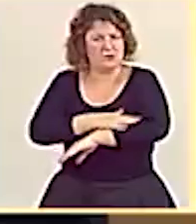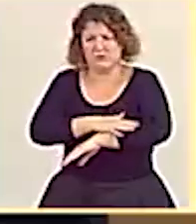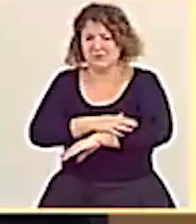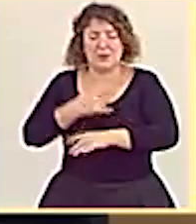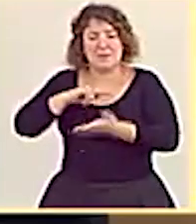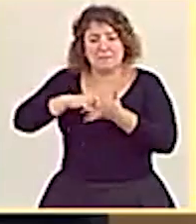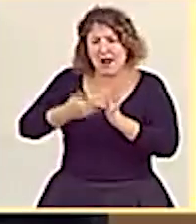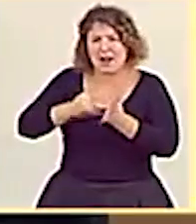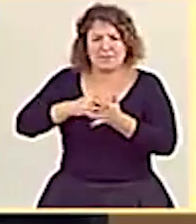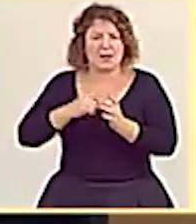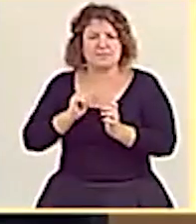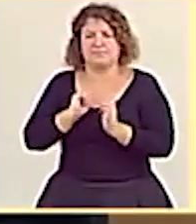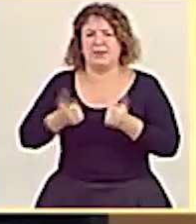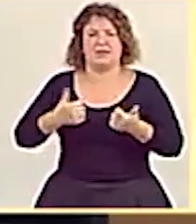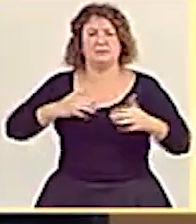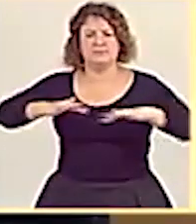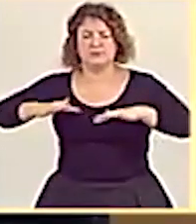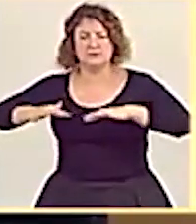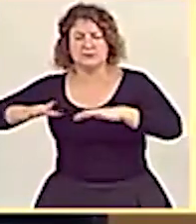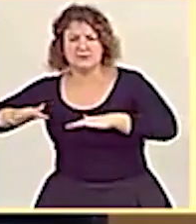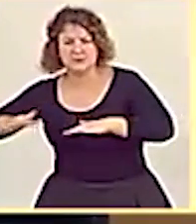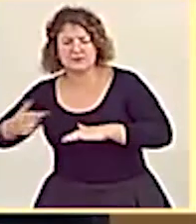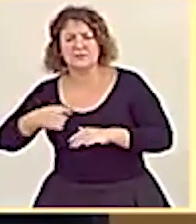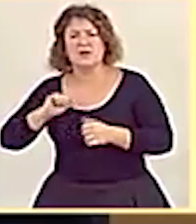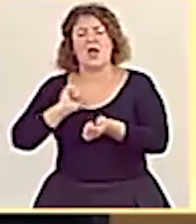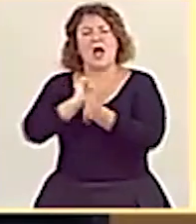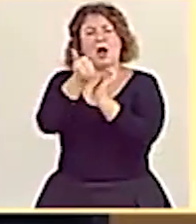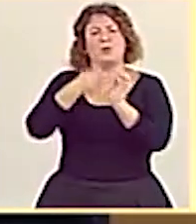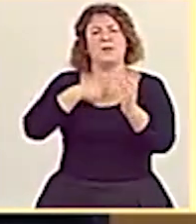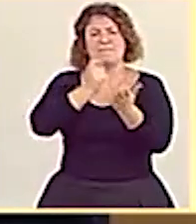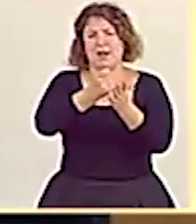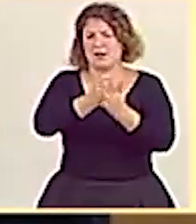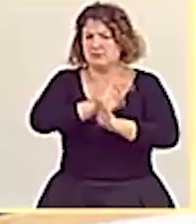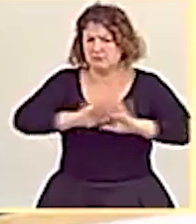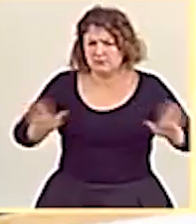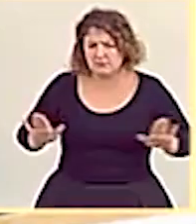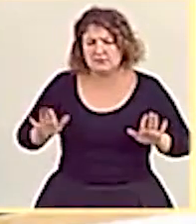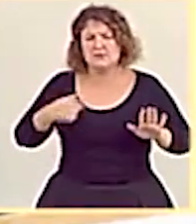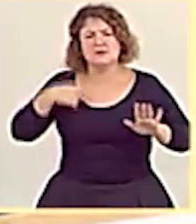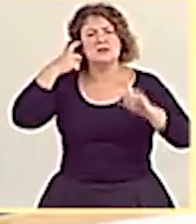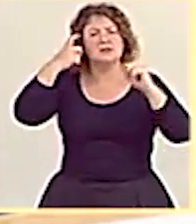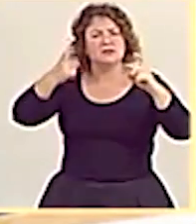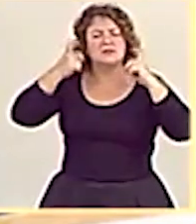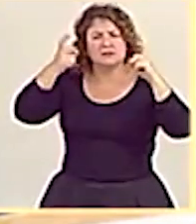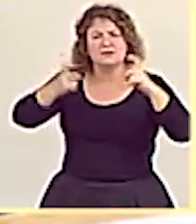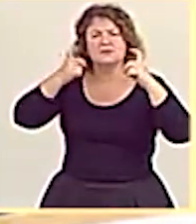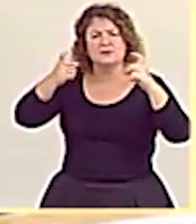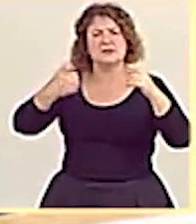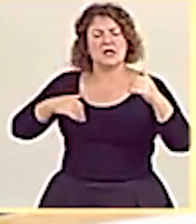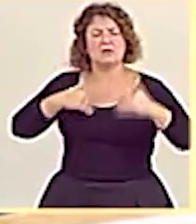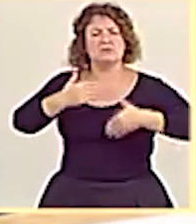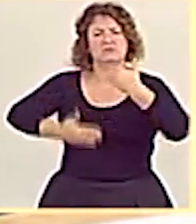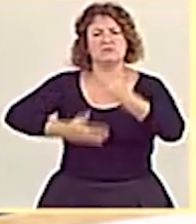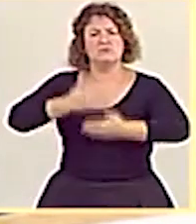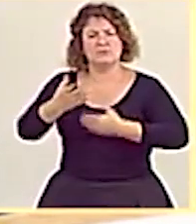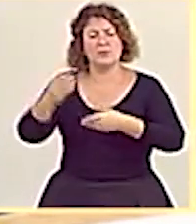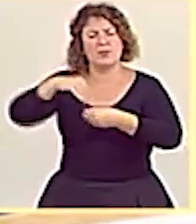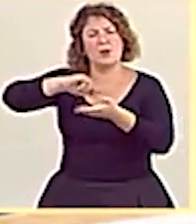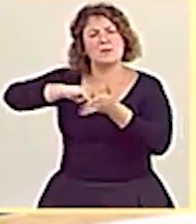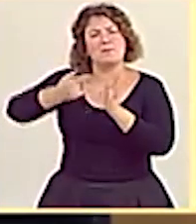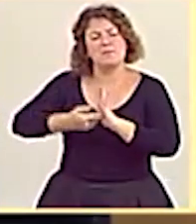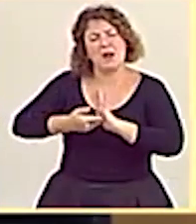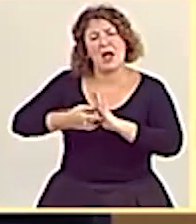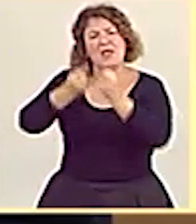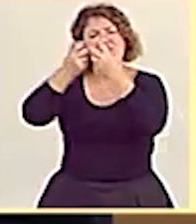todos los planes. Se ha procedido a la amortización, se ha procedido a introducirlos dentro de lo que es el programa, el plan de